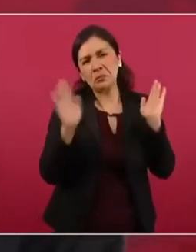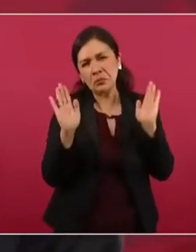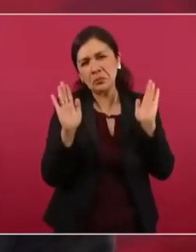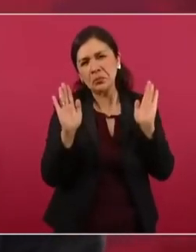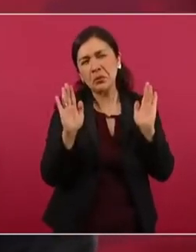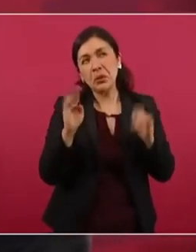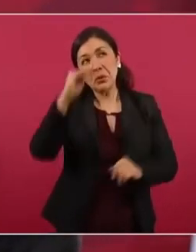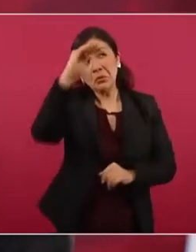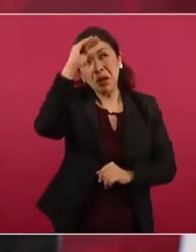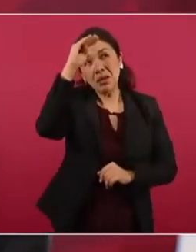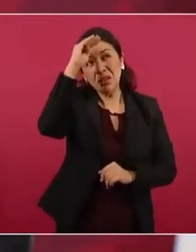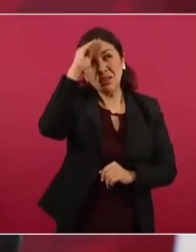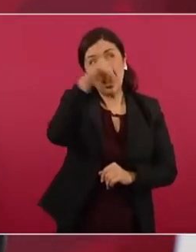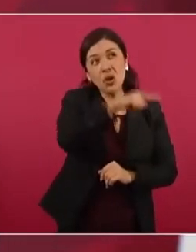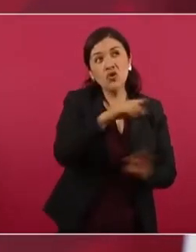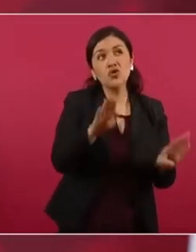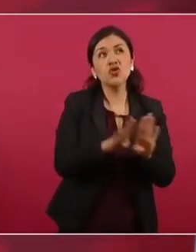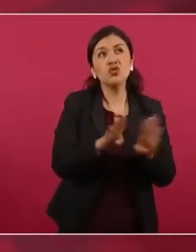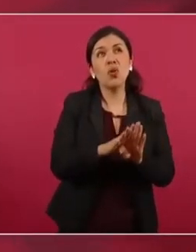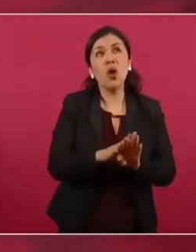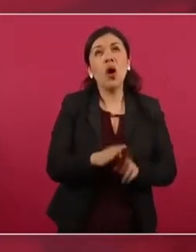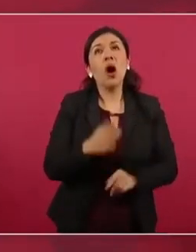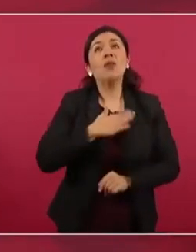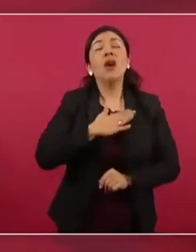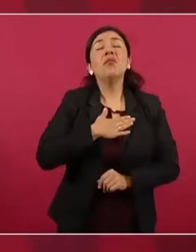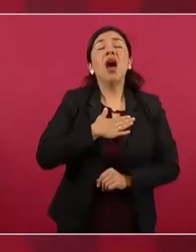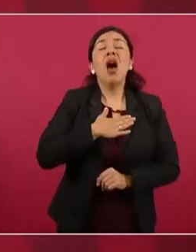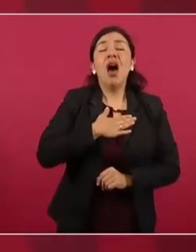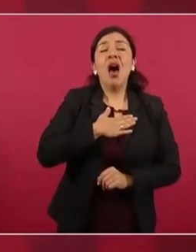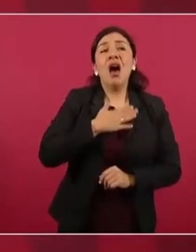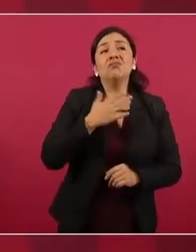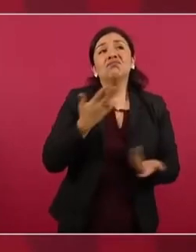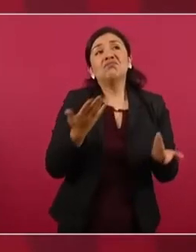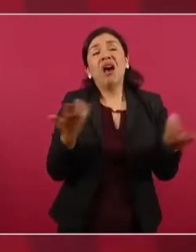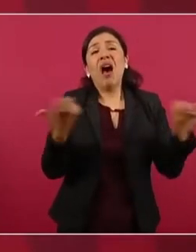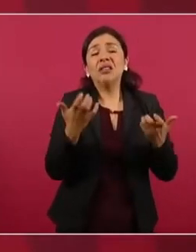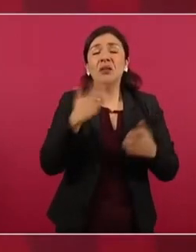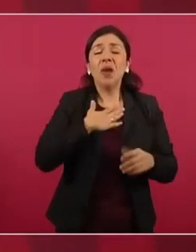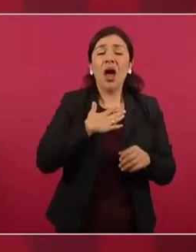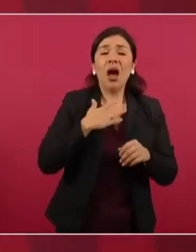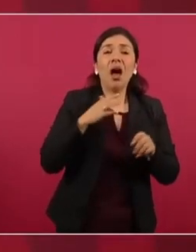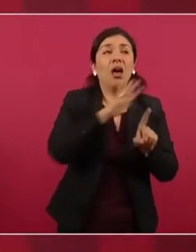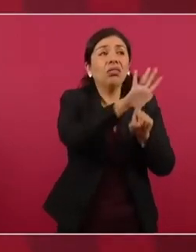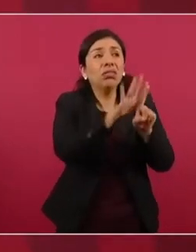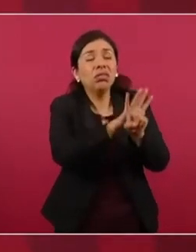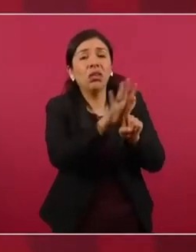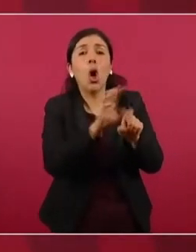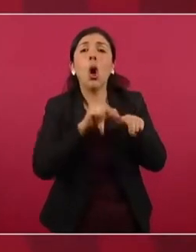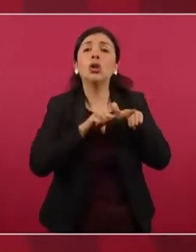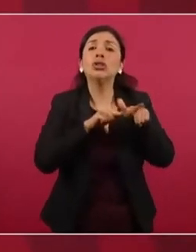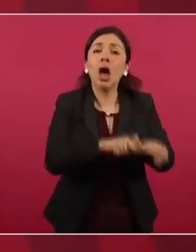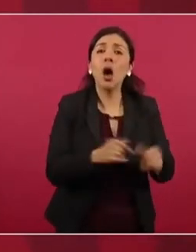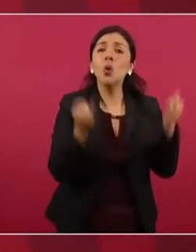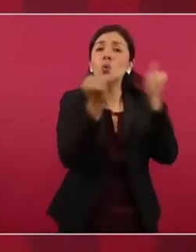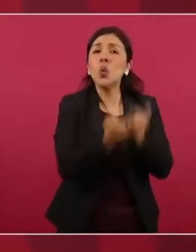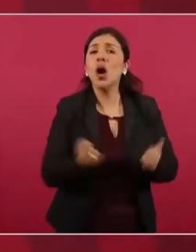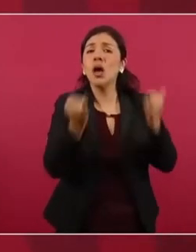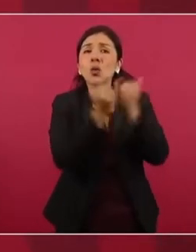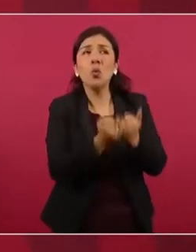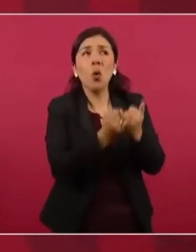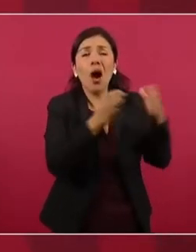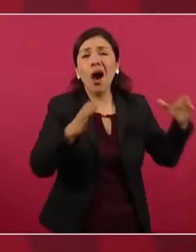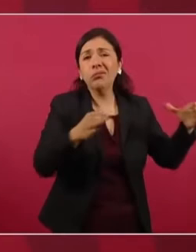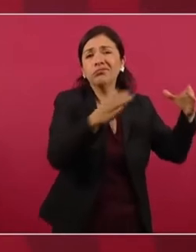caigan en la autocomplacencia o no sigan en la autocomplacencia